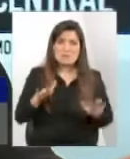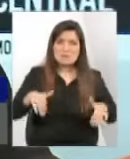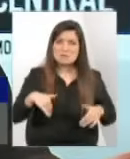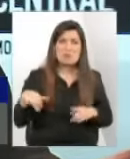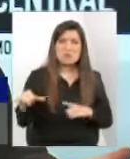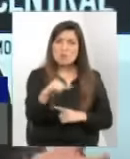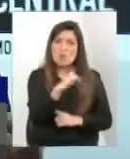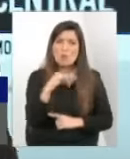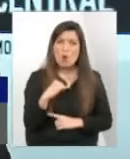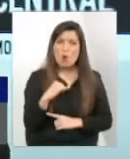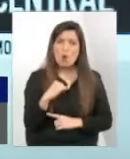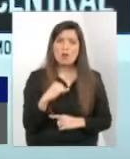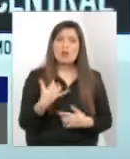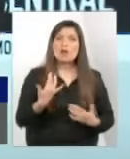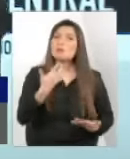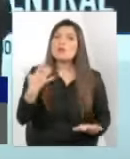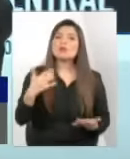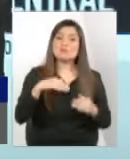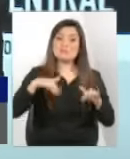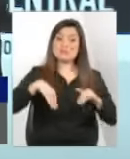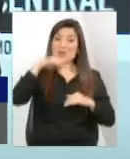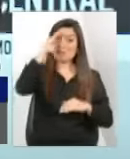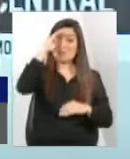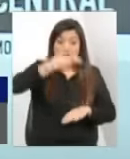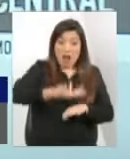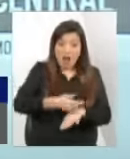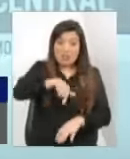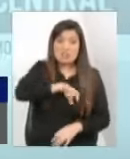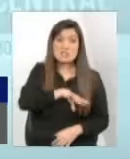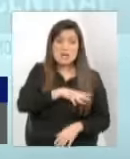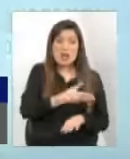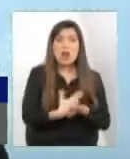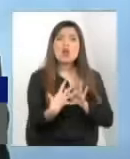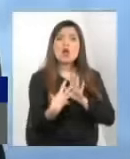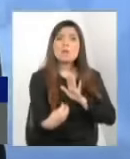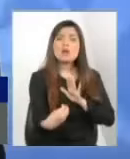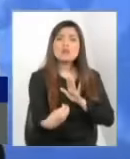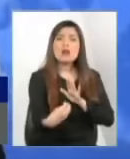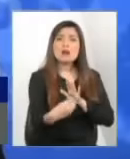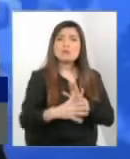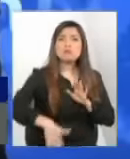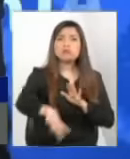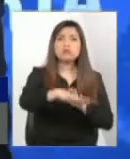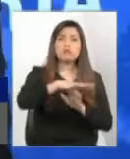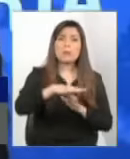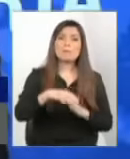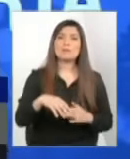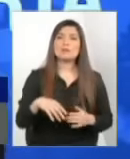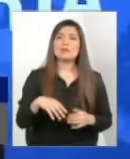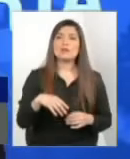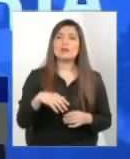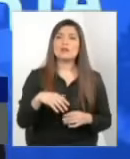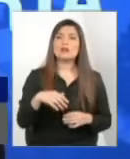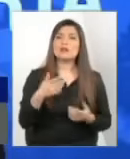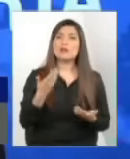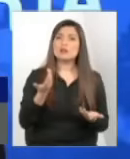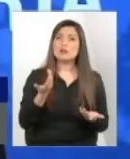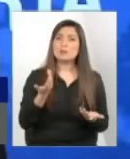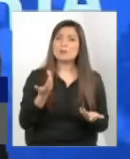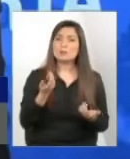formado con Psicoeducador? ¿Por qué no traemos esa experiencia que existe hoy en Chile? ¿Es plata? No tengo idea. Yo tengo la, en la escuña lo decía,